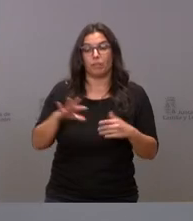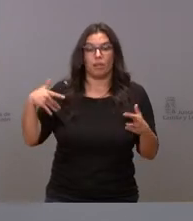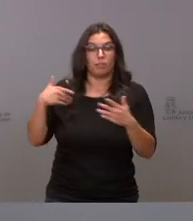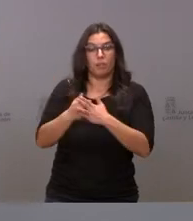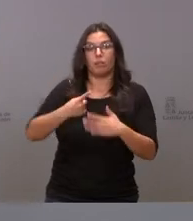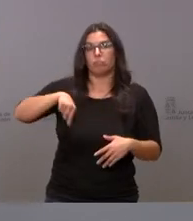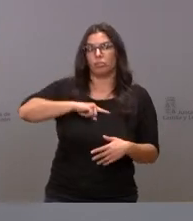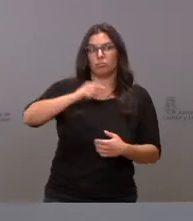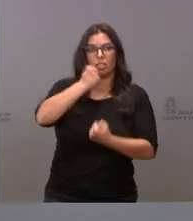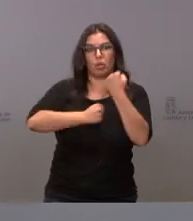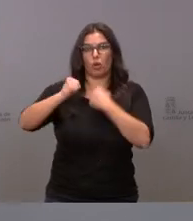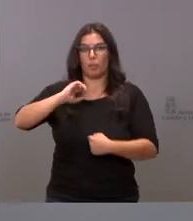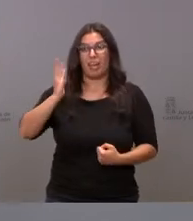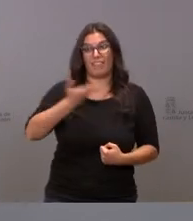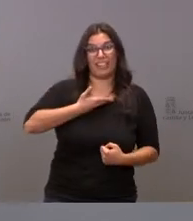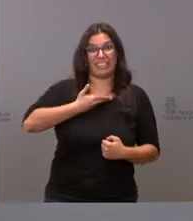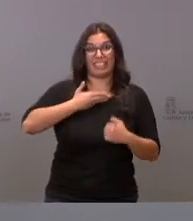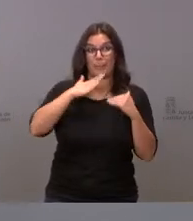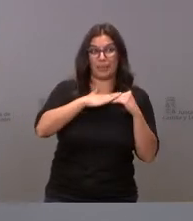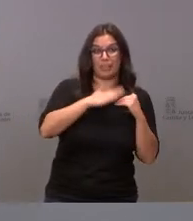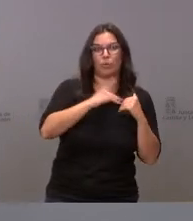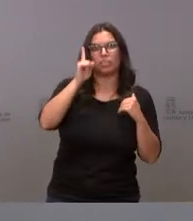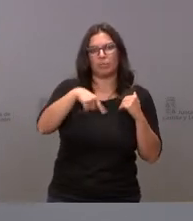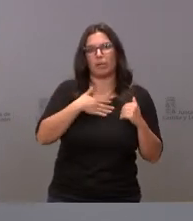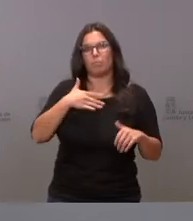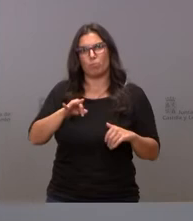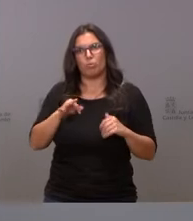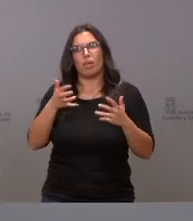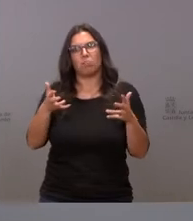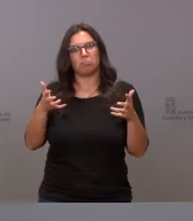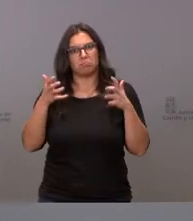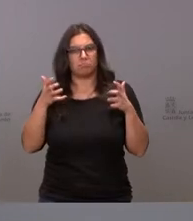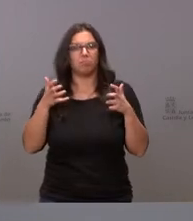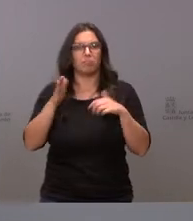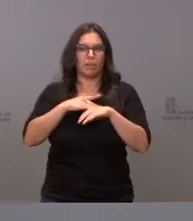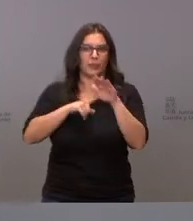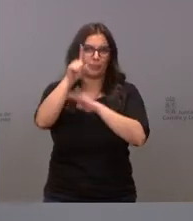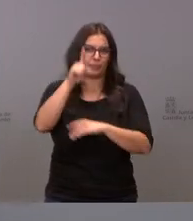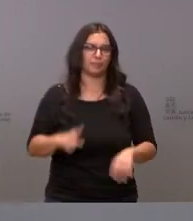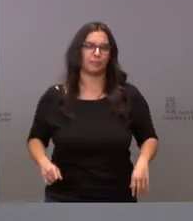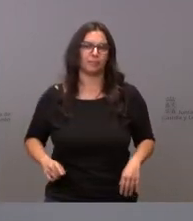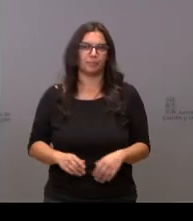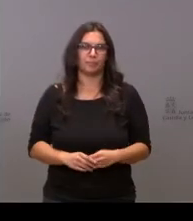impacto de la recesión también podamos vernos beneficiados de la recuperación económica